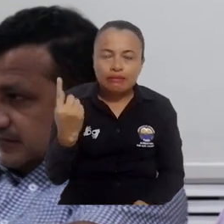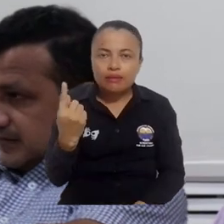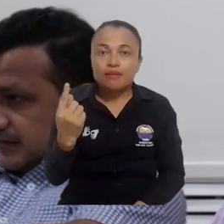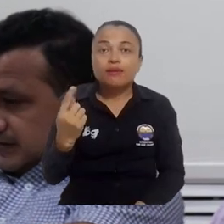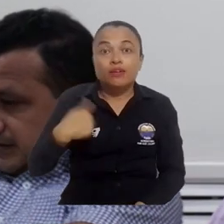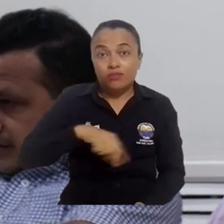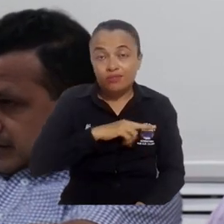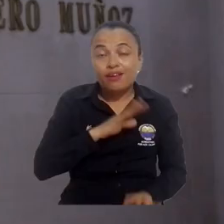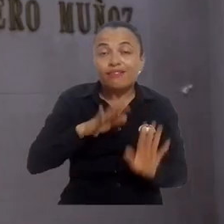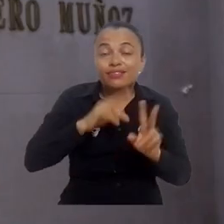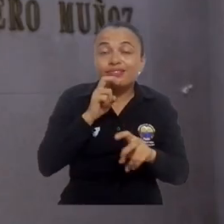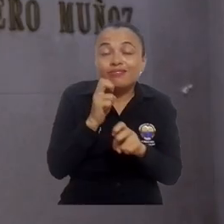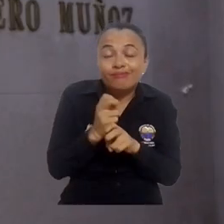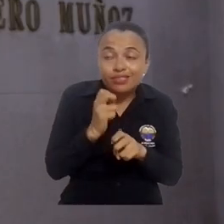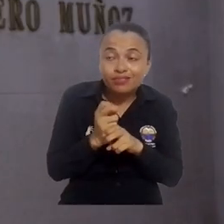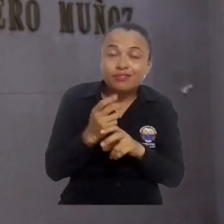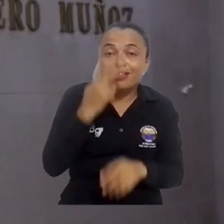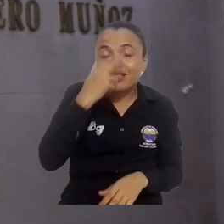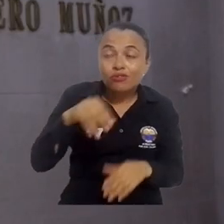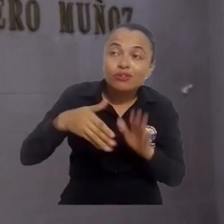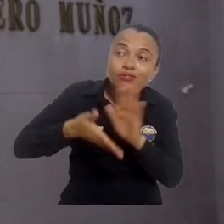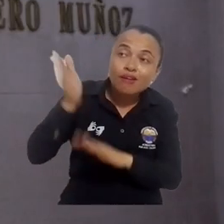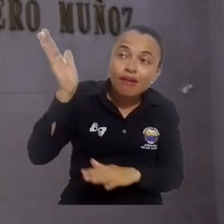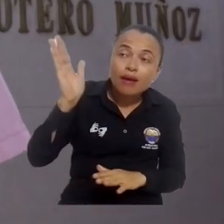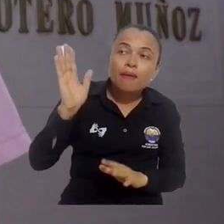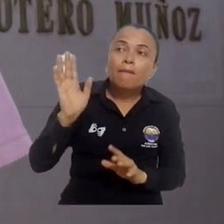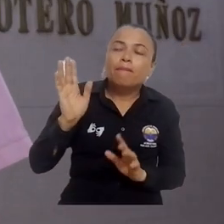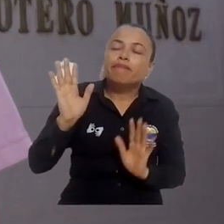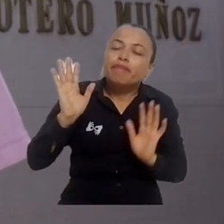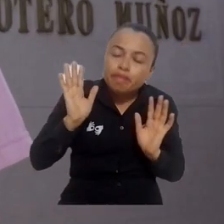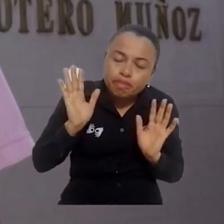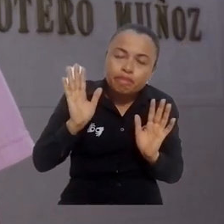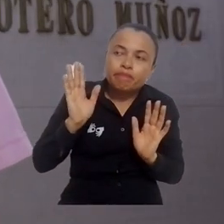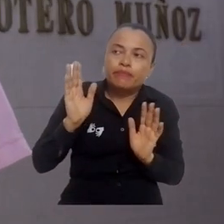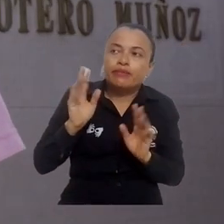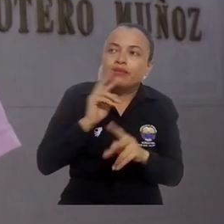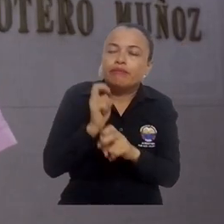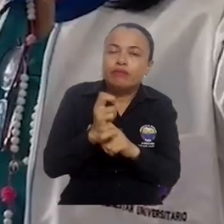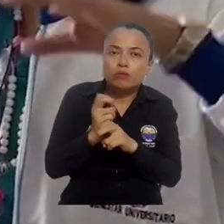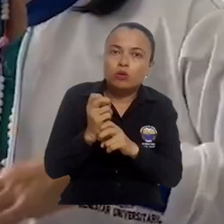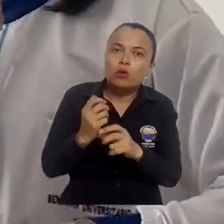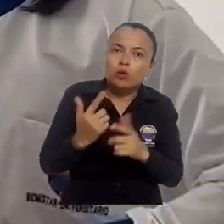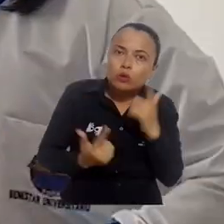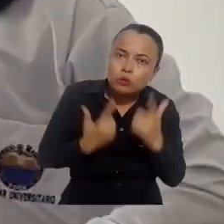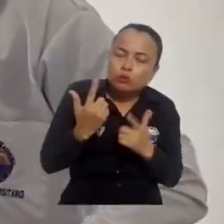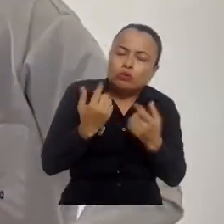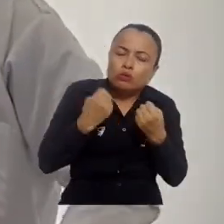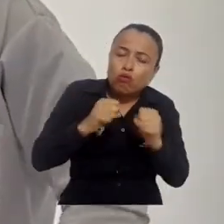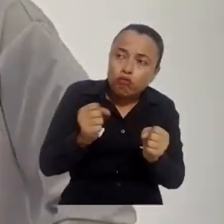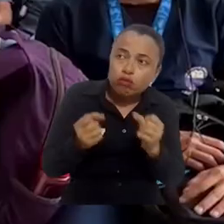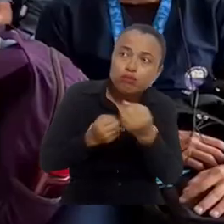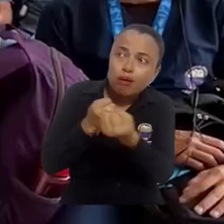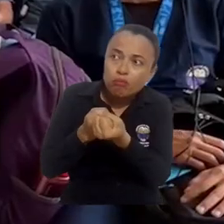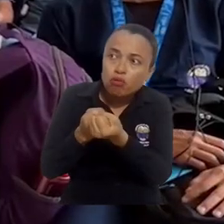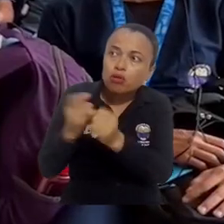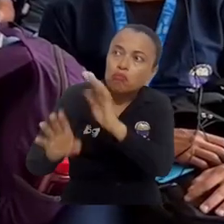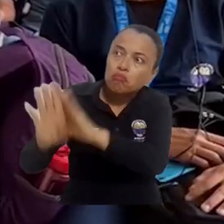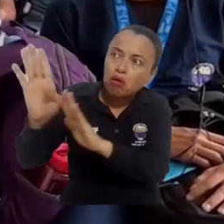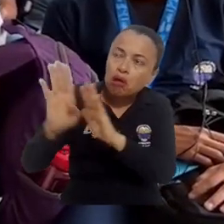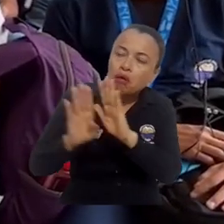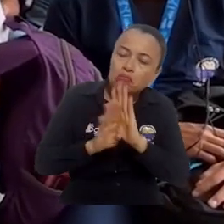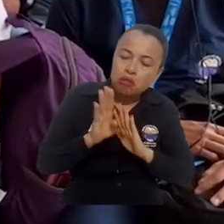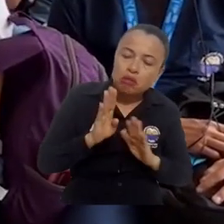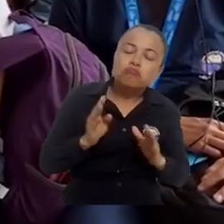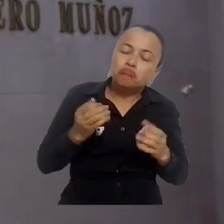nosotros quizás es muy duro cuando nos desprendemos de los hijos, pero cuando vemos esos frutos por los cuales nosotros luchamos y ellos también,